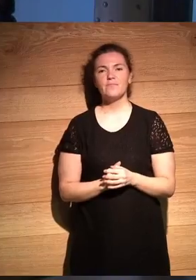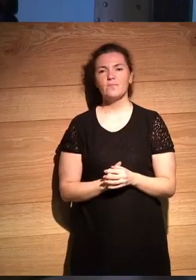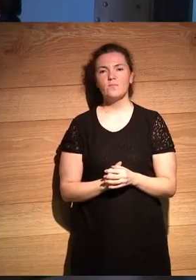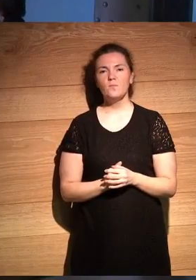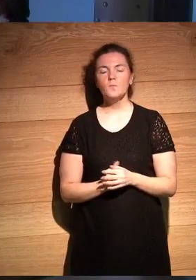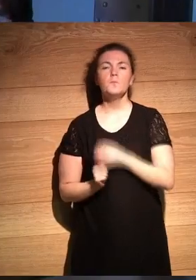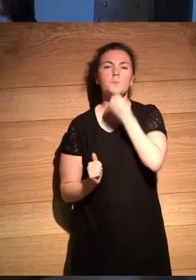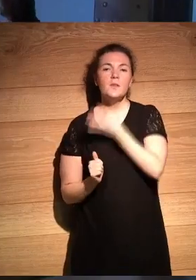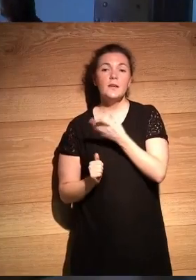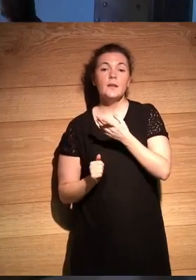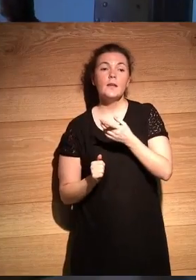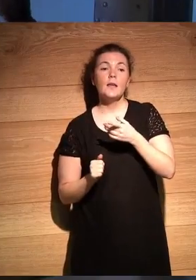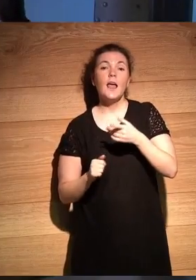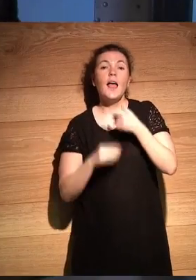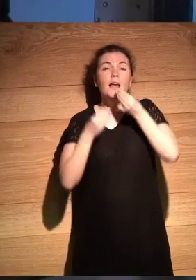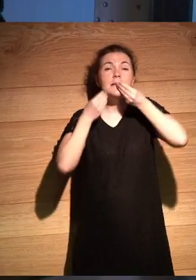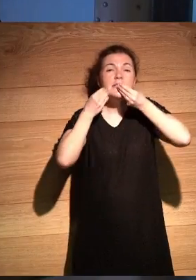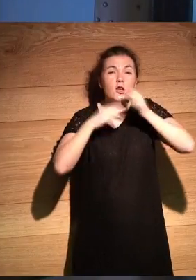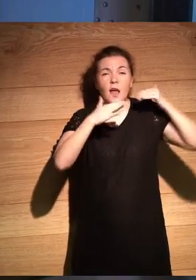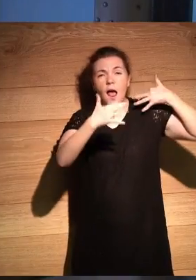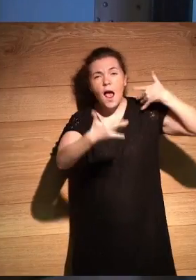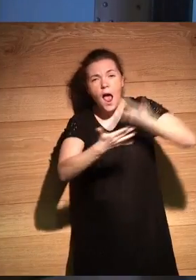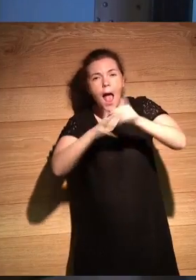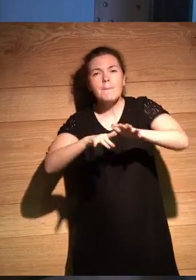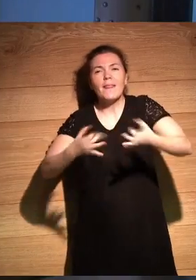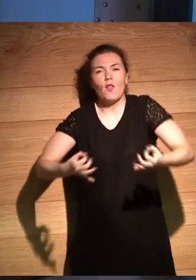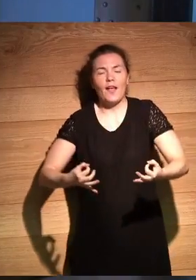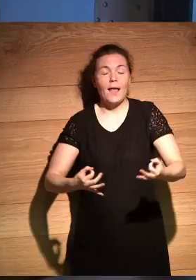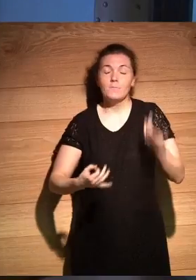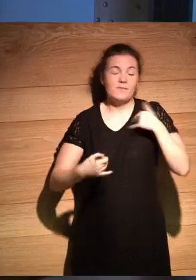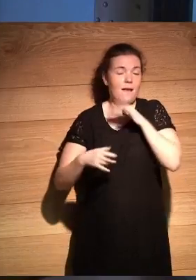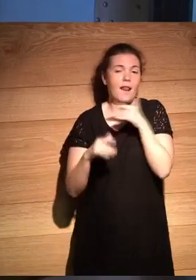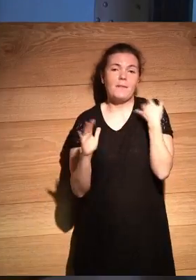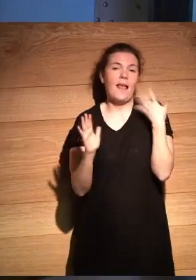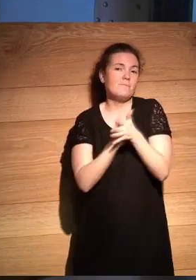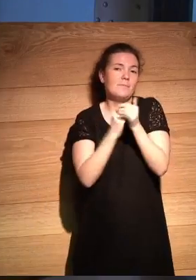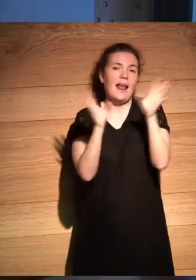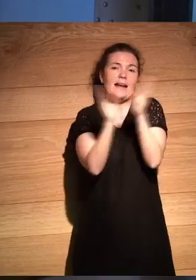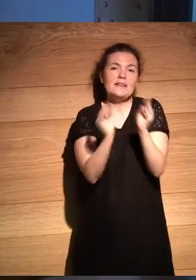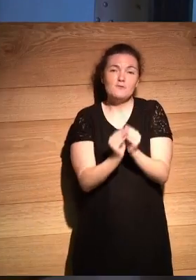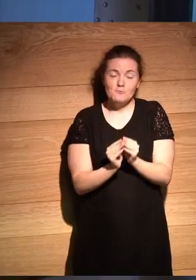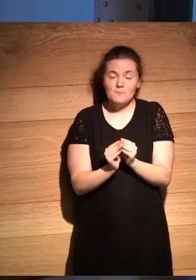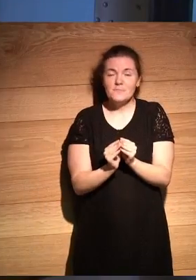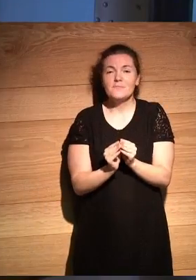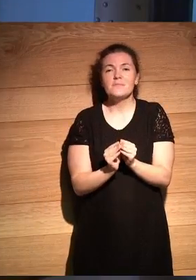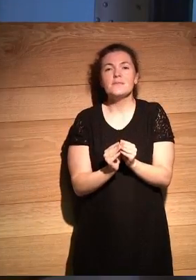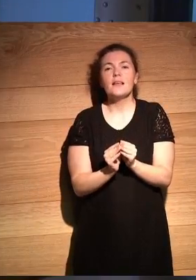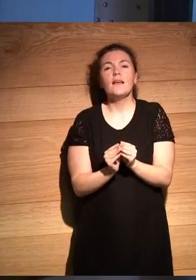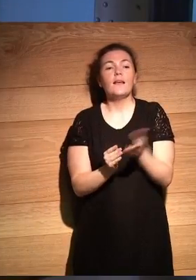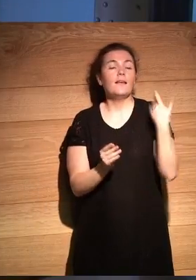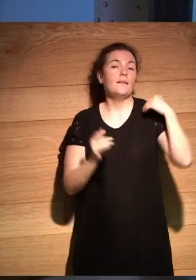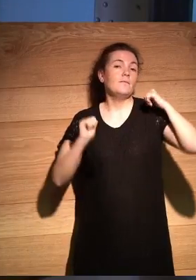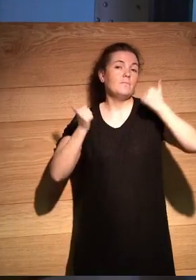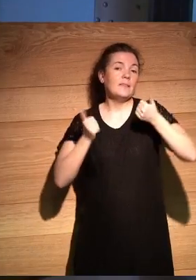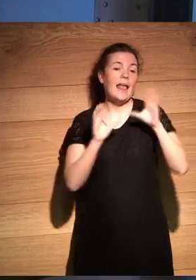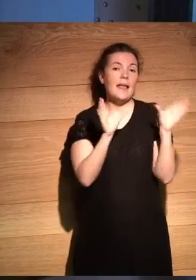bueno que hemos aprendido después de todo este viaje y bueno nada más ya para resumir esta parte de la sesión pues en un principio